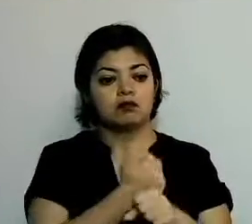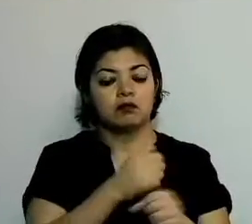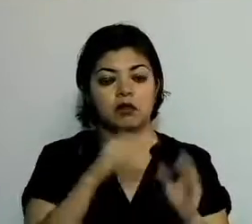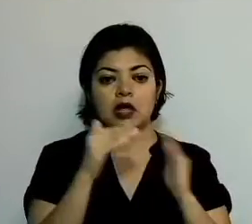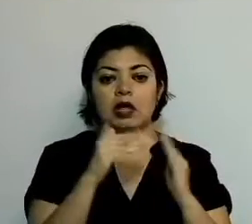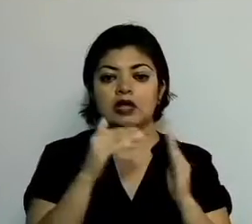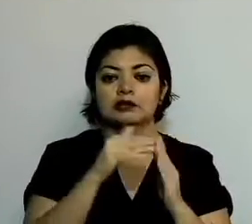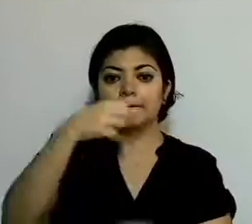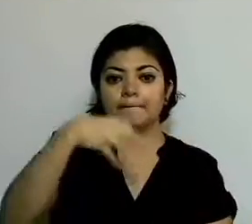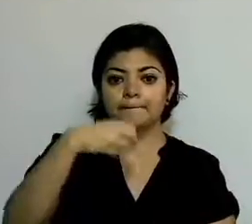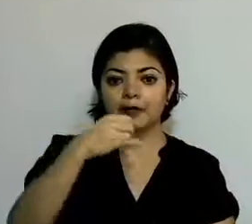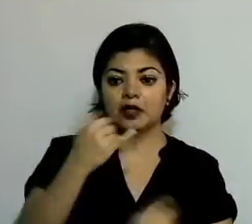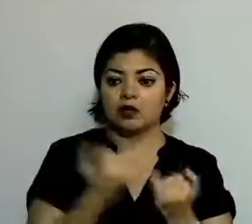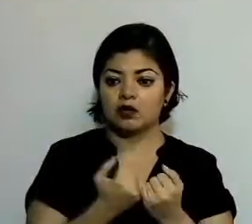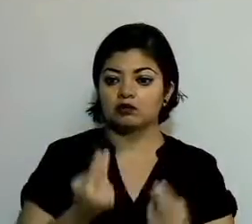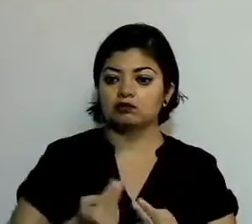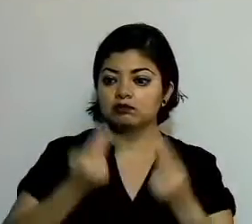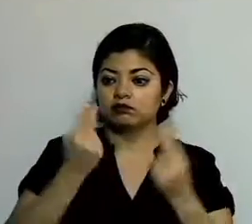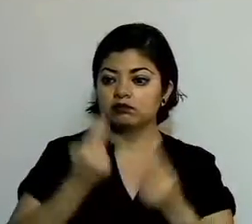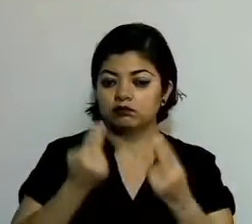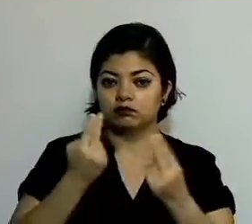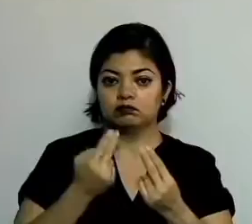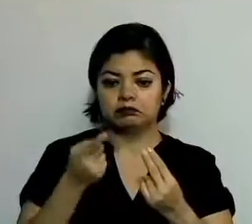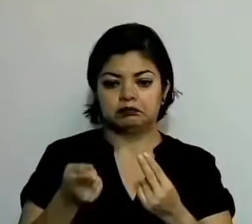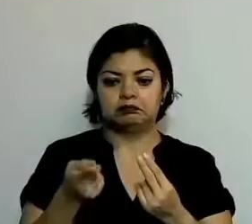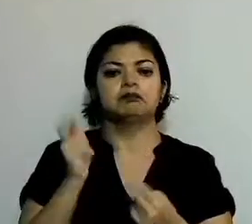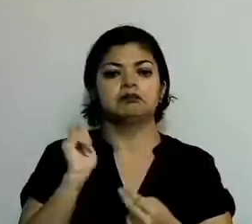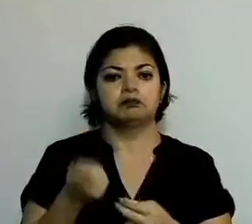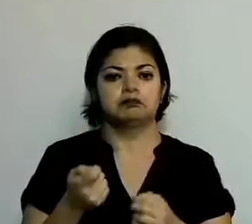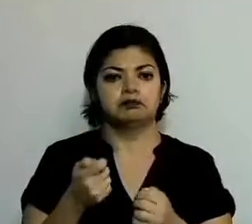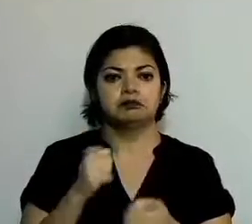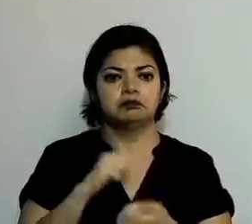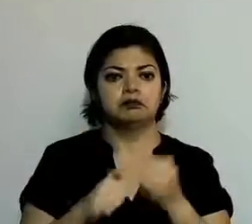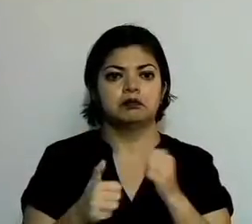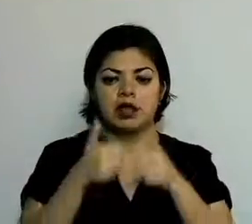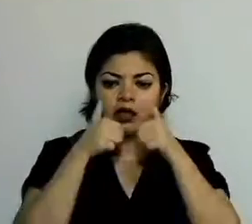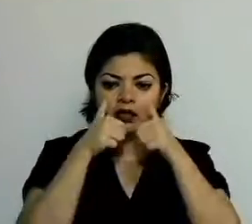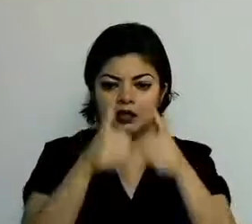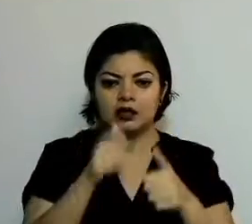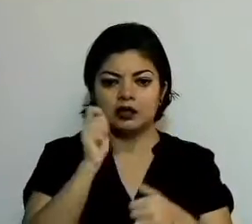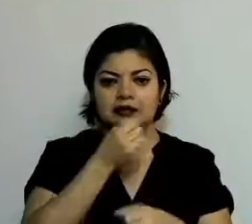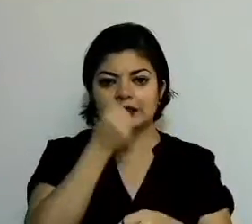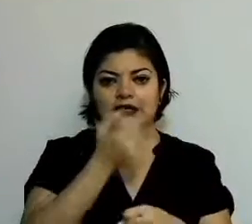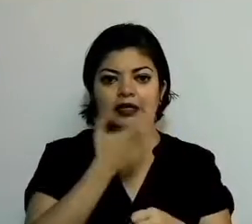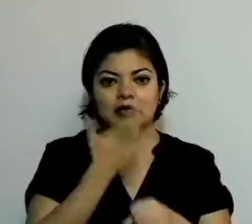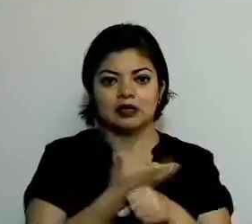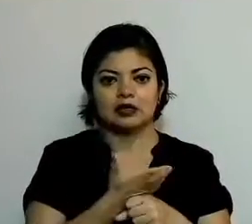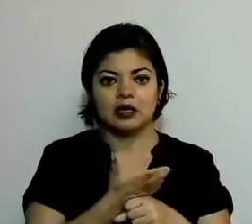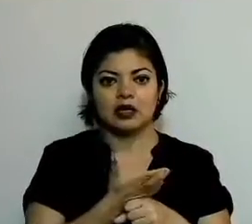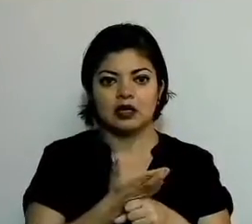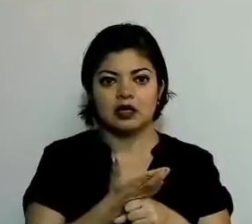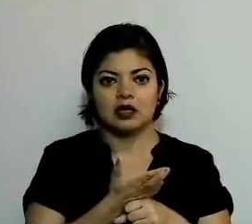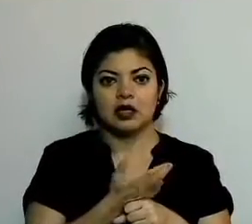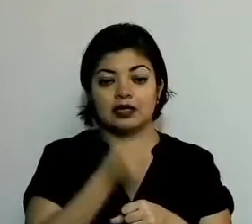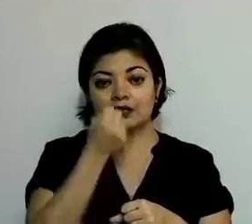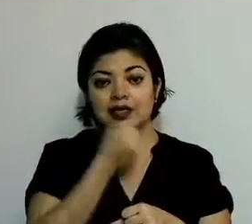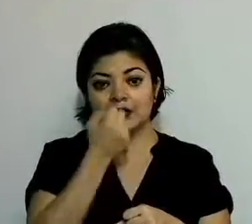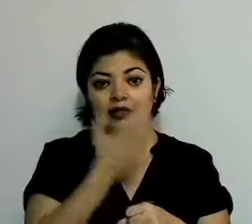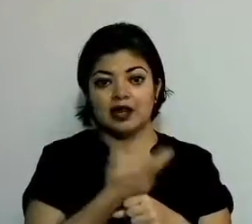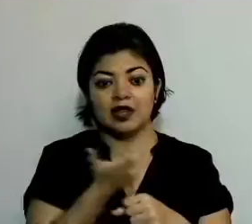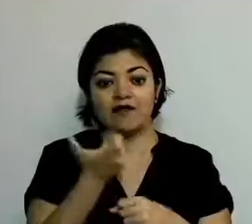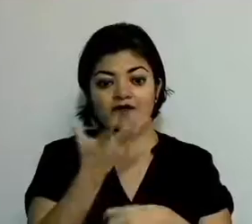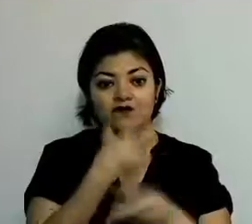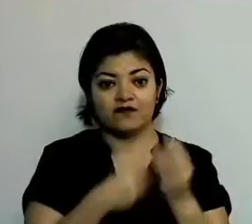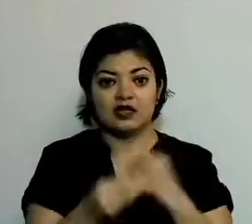y comercializadoras, cuya competencia atiende la Secretaría de Finanzas,